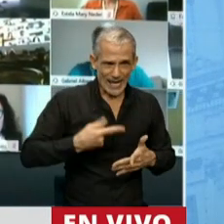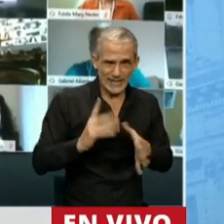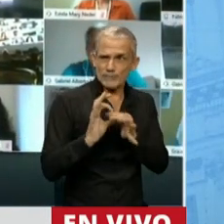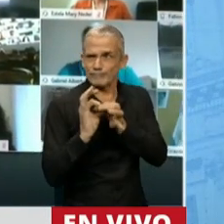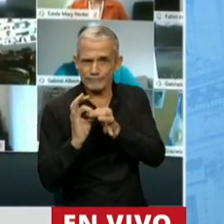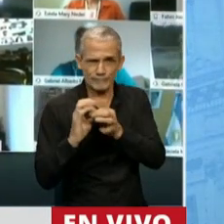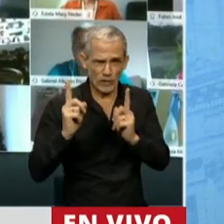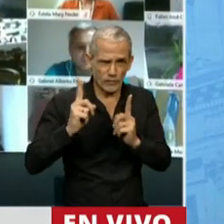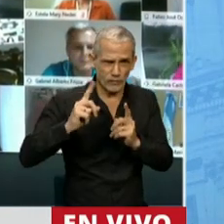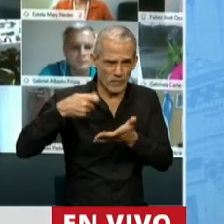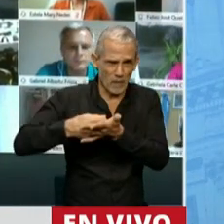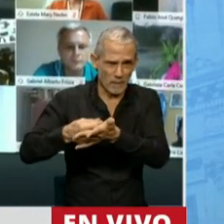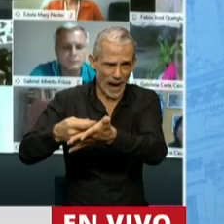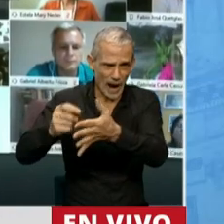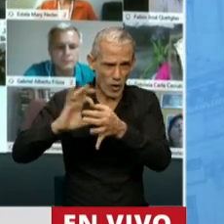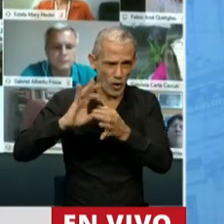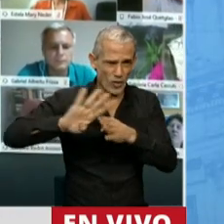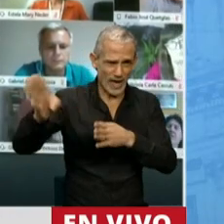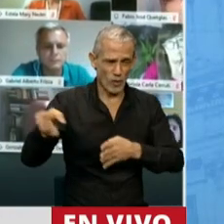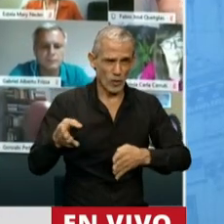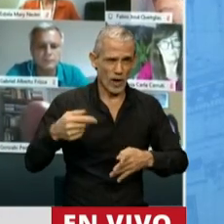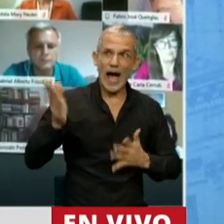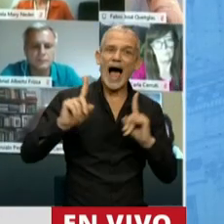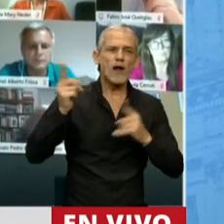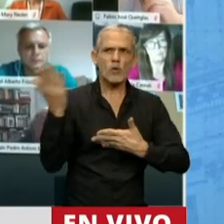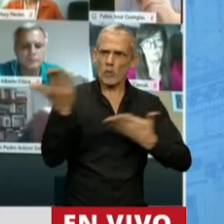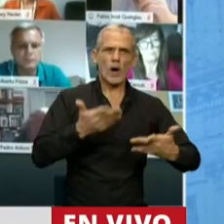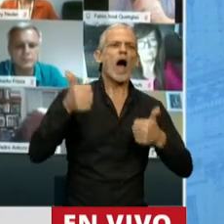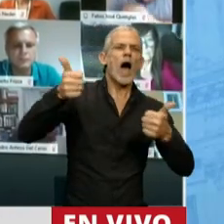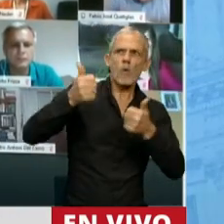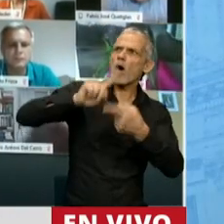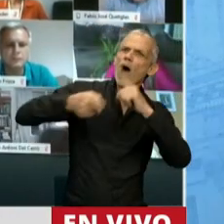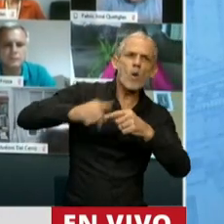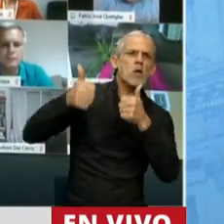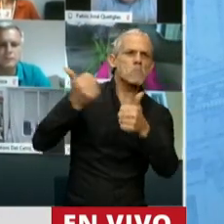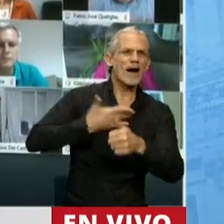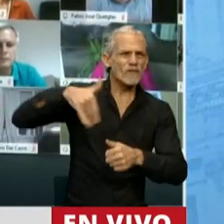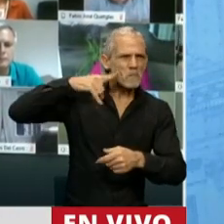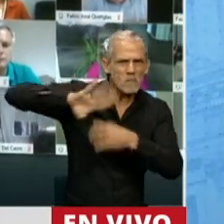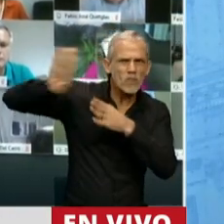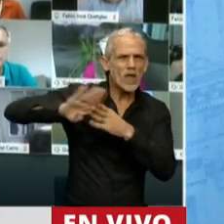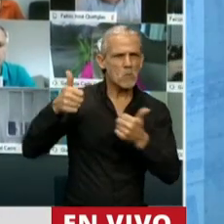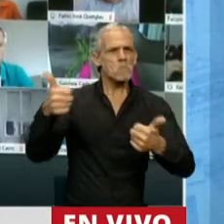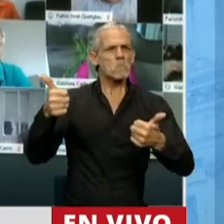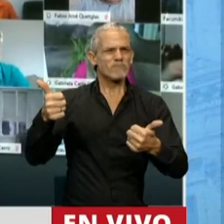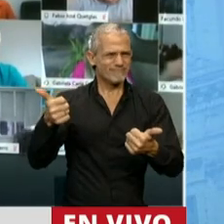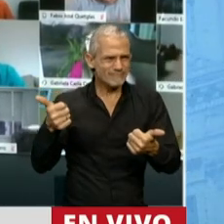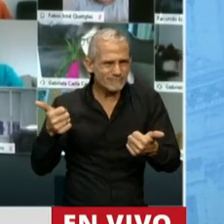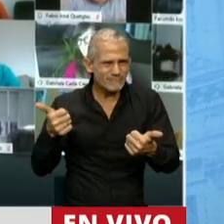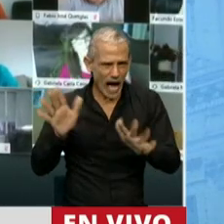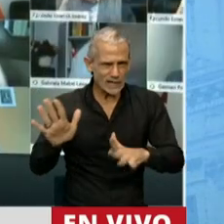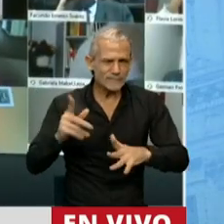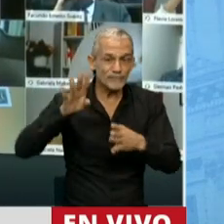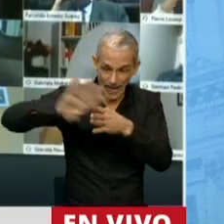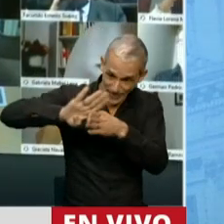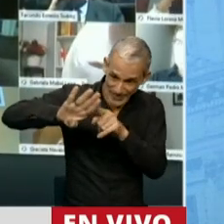Esto, digo porque algunos nos presentan como, bueno, qué buen acuerdo, pero yo creo que está claro que todos sabíamos que